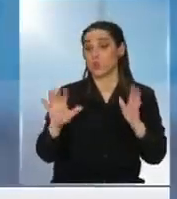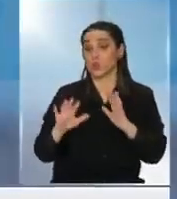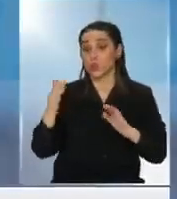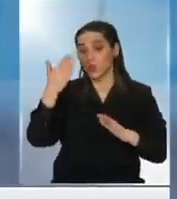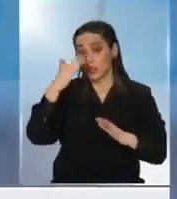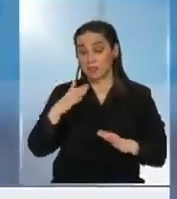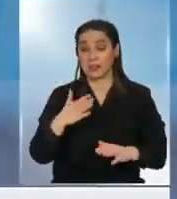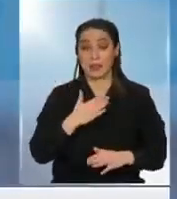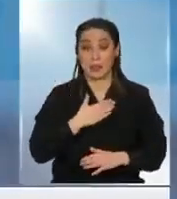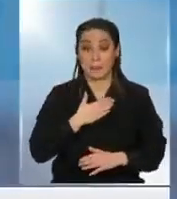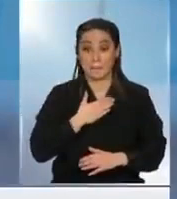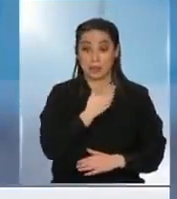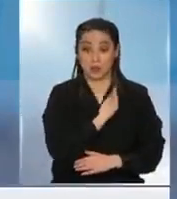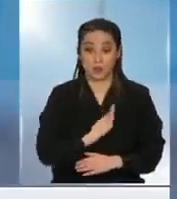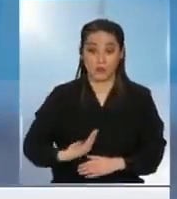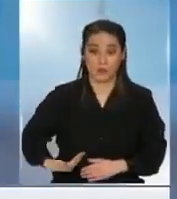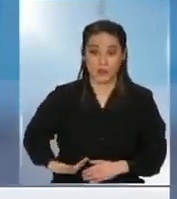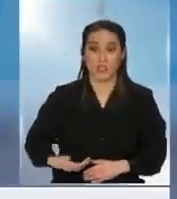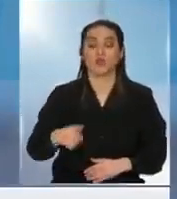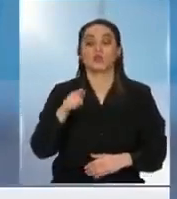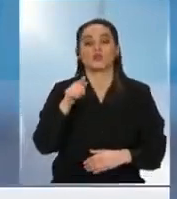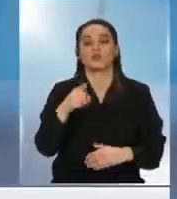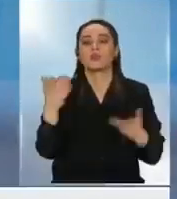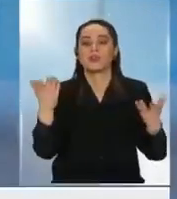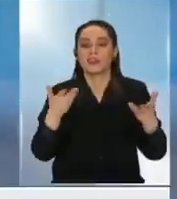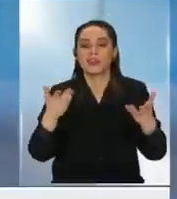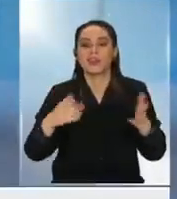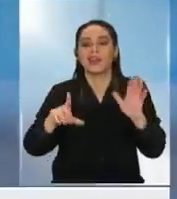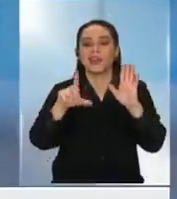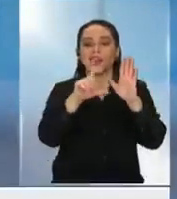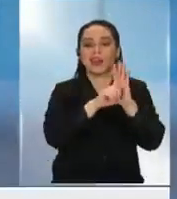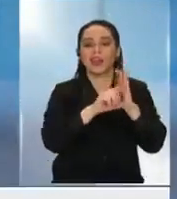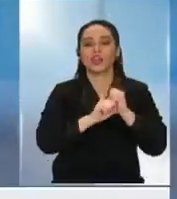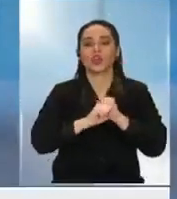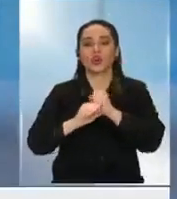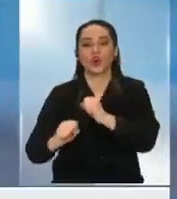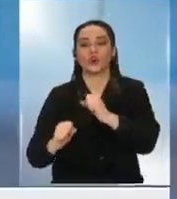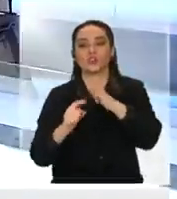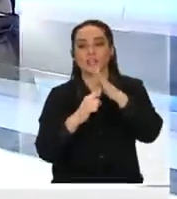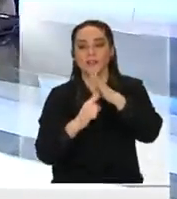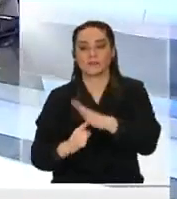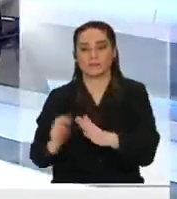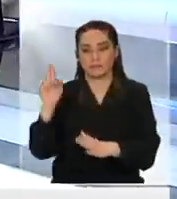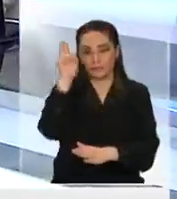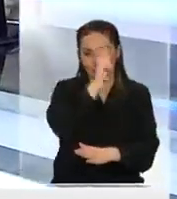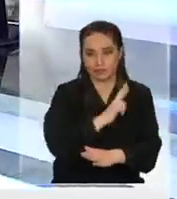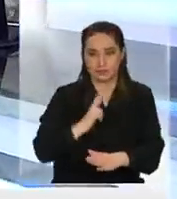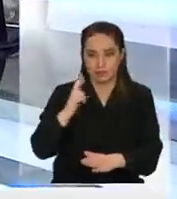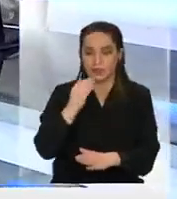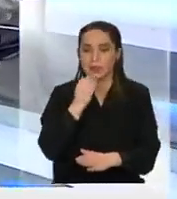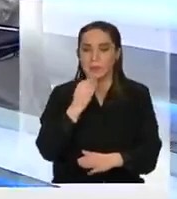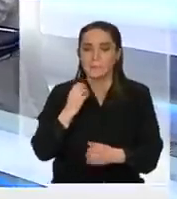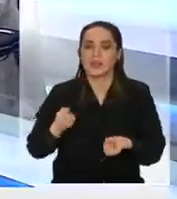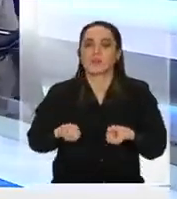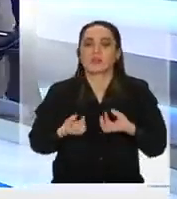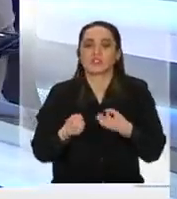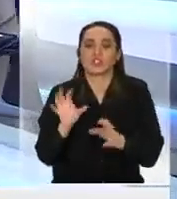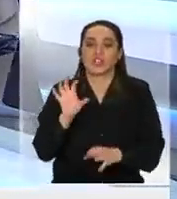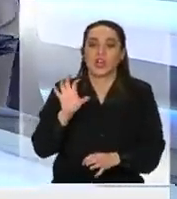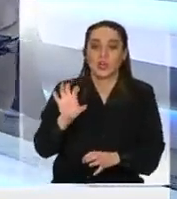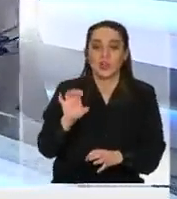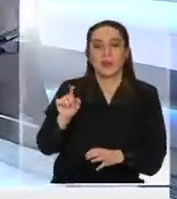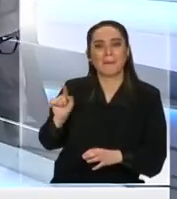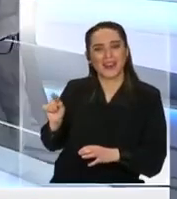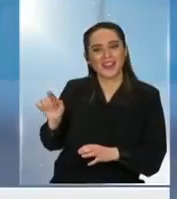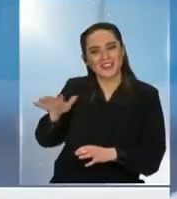en mi gobierno de la ley contra el racismo contra la discriminación y contra la incitación a todo el ese es el mensaje final para que cosas como